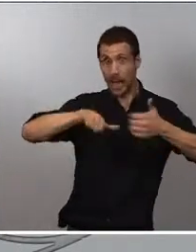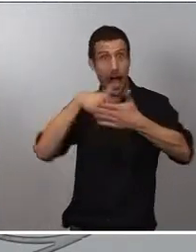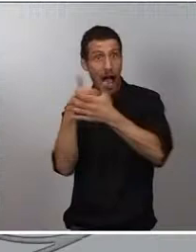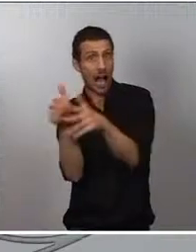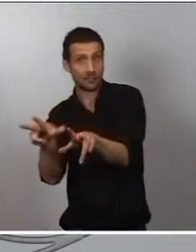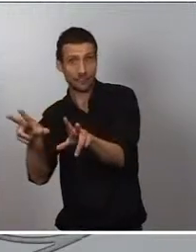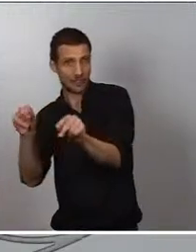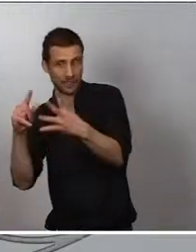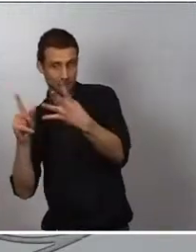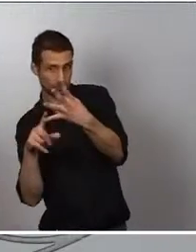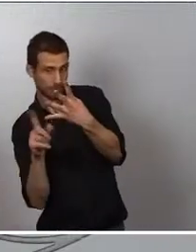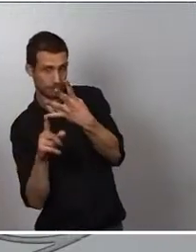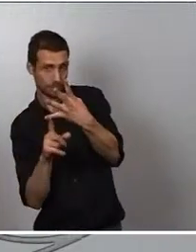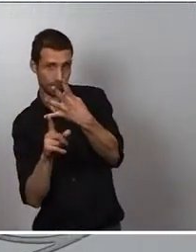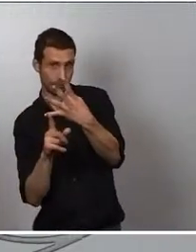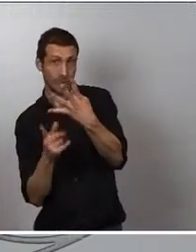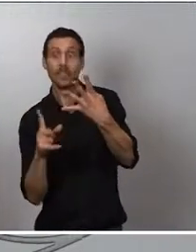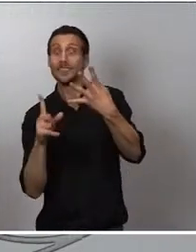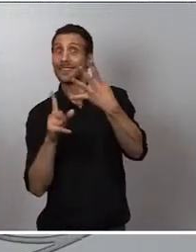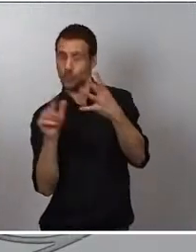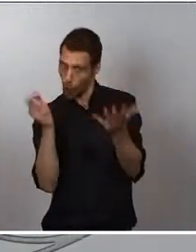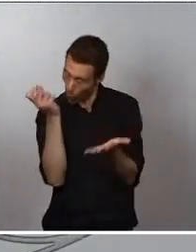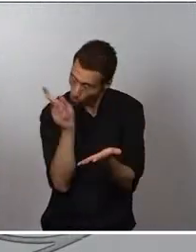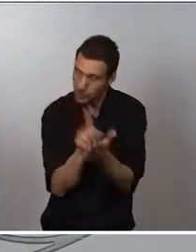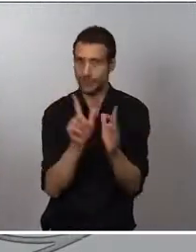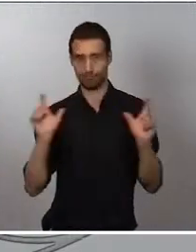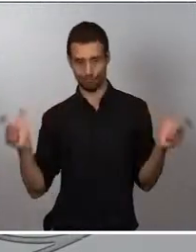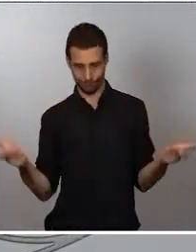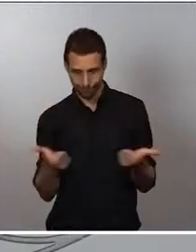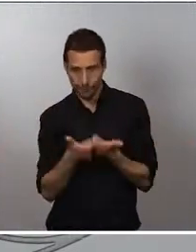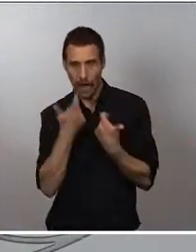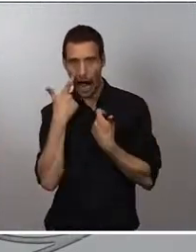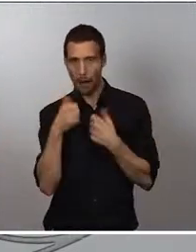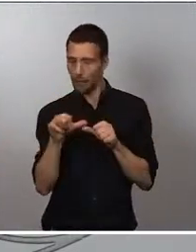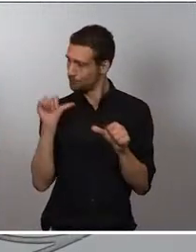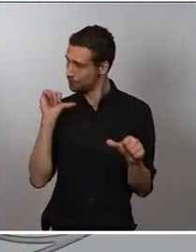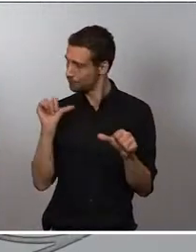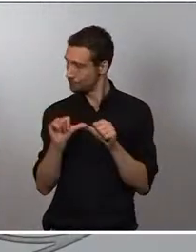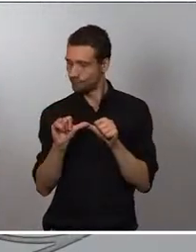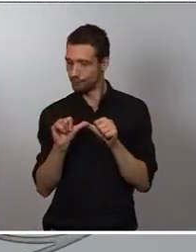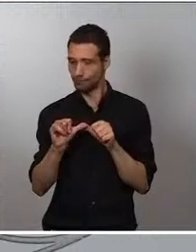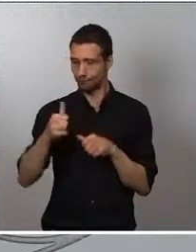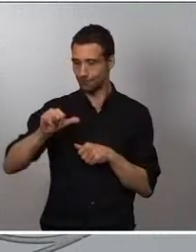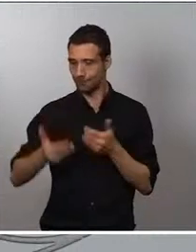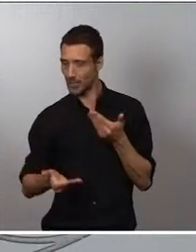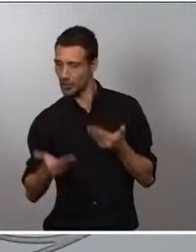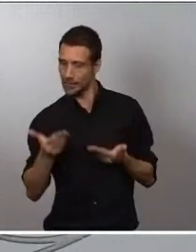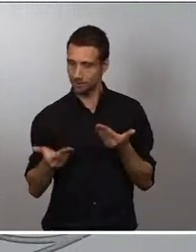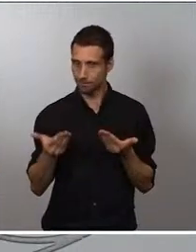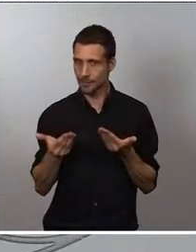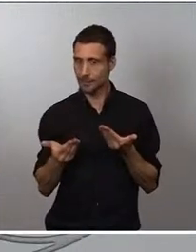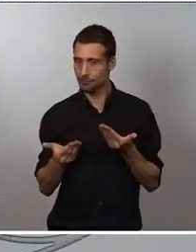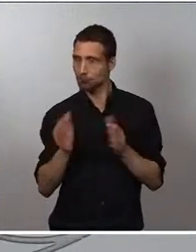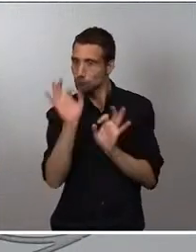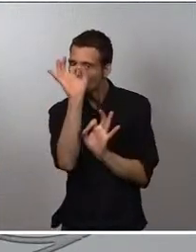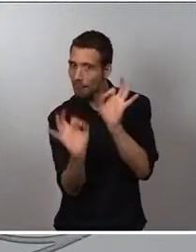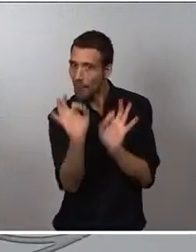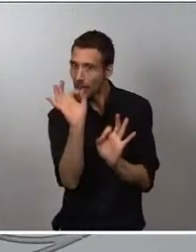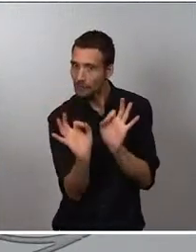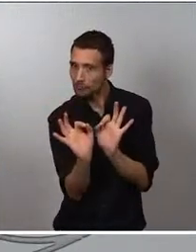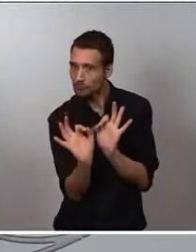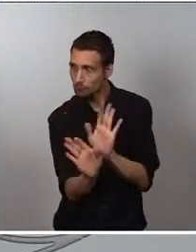agosto nos volveremos a reunir para valorar la situación y ver, pues, si siguen los mismos porcentajes o pueden ser